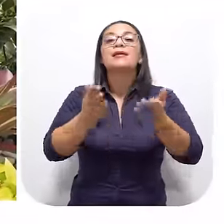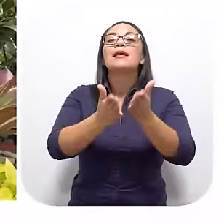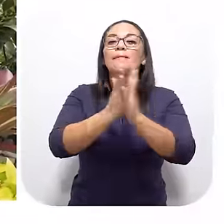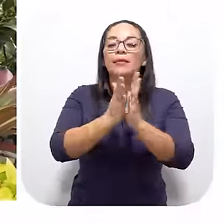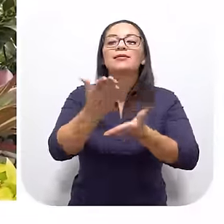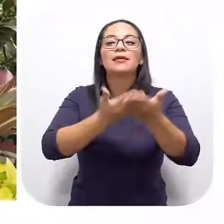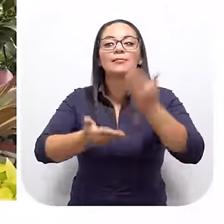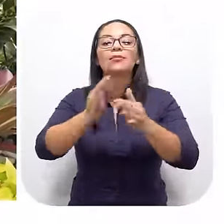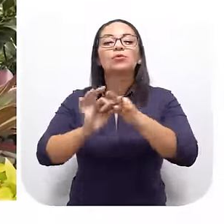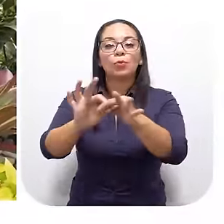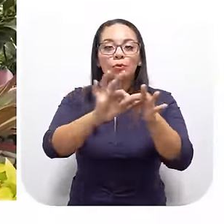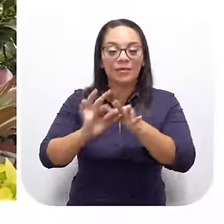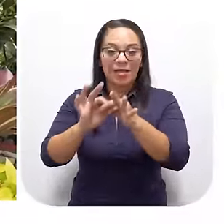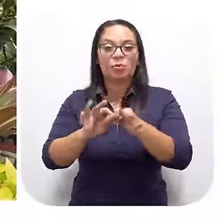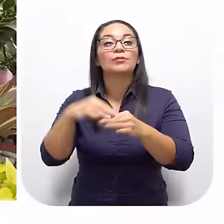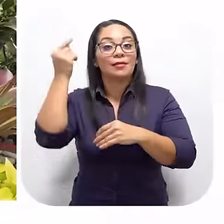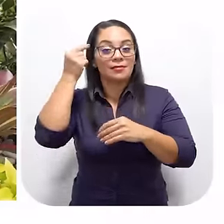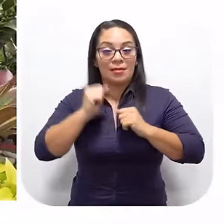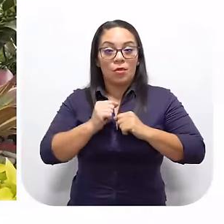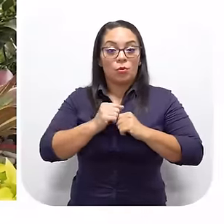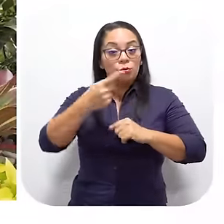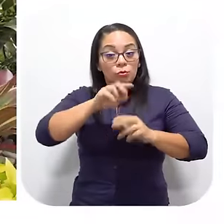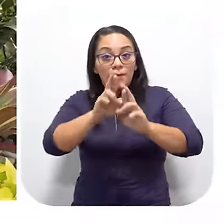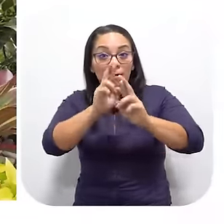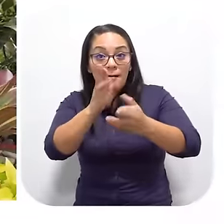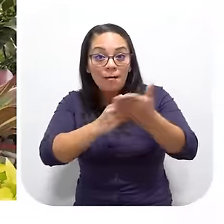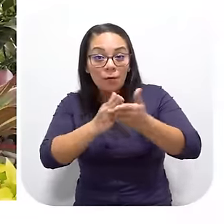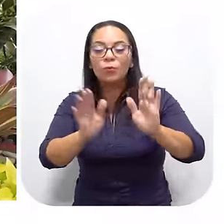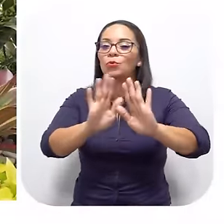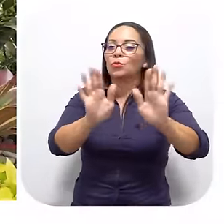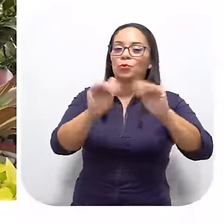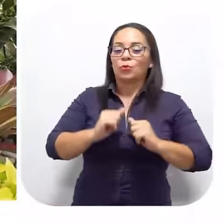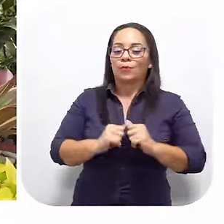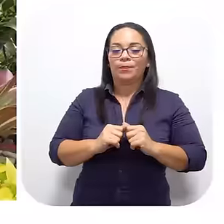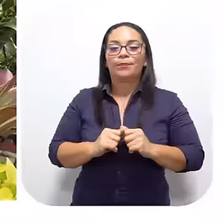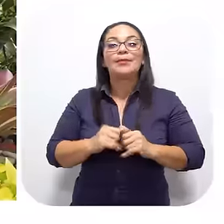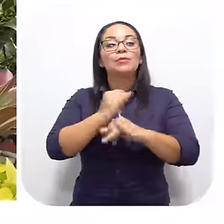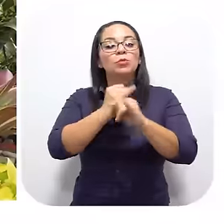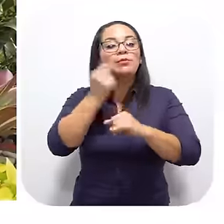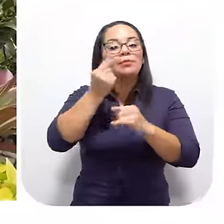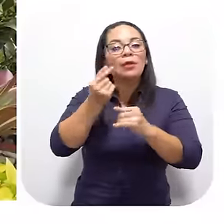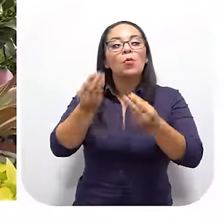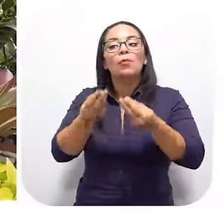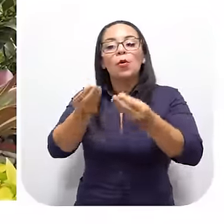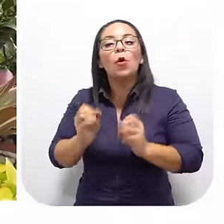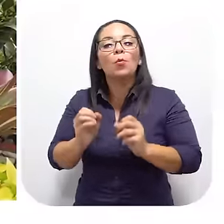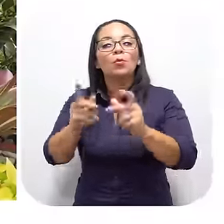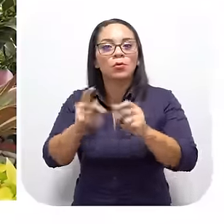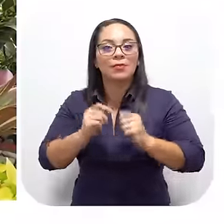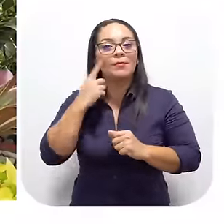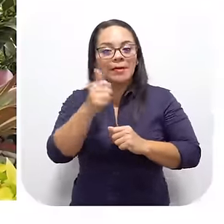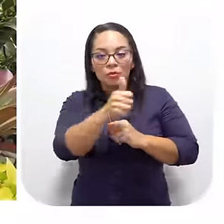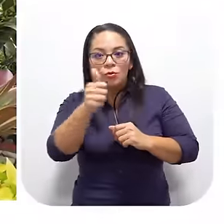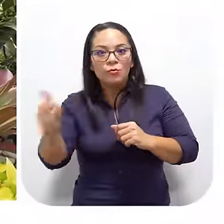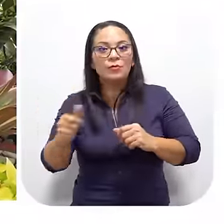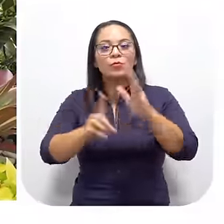pidan Los servicios Coordinados Del Estado No para regalarles Nada De las instituciones Del Estado Para crear Las